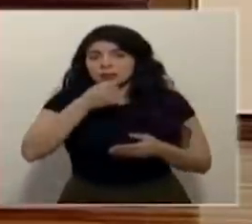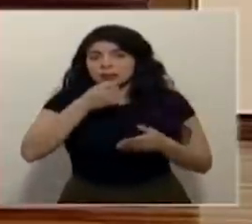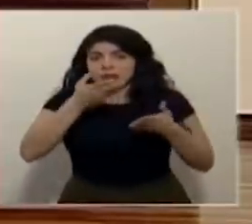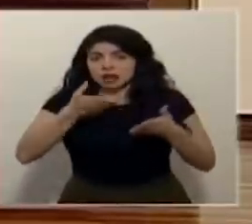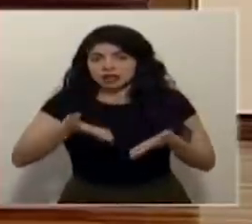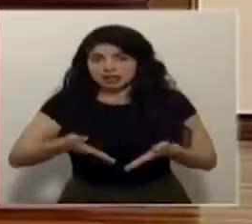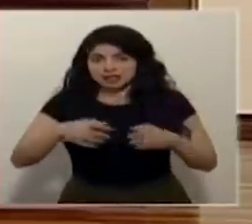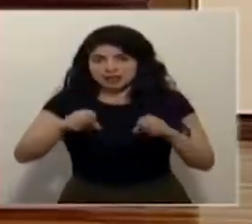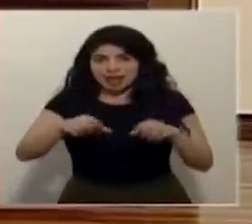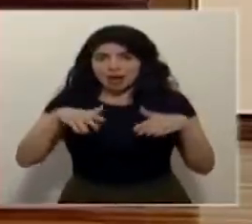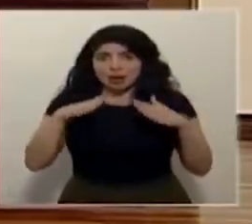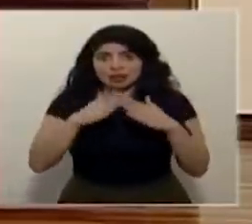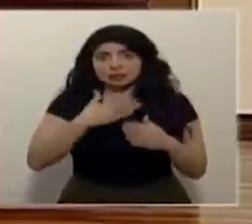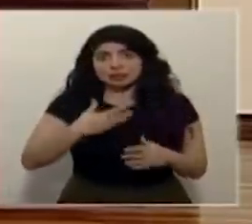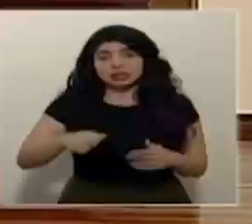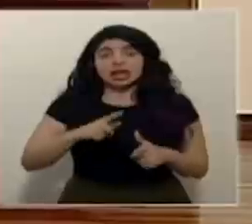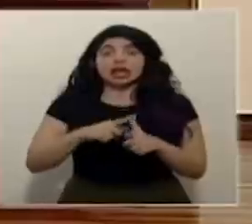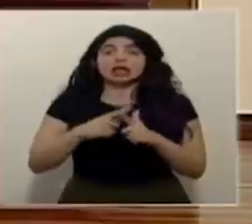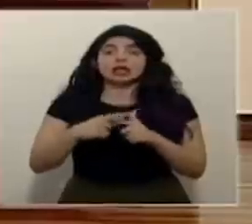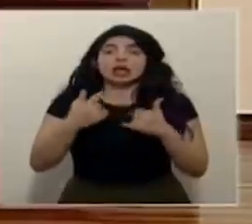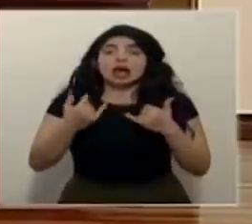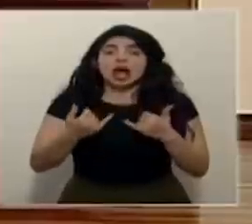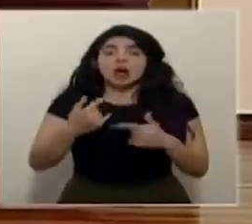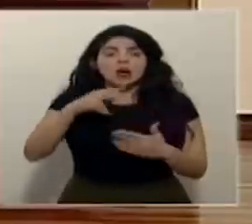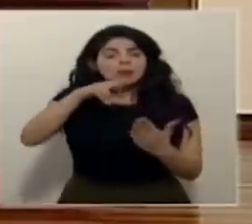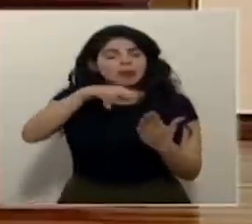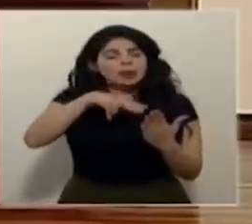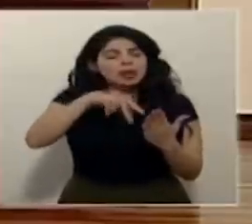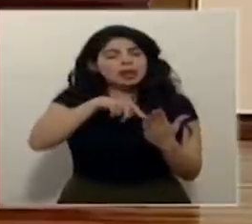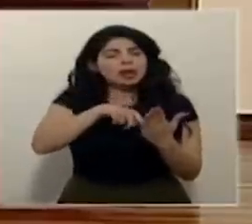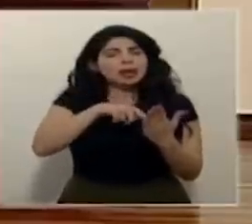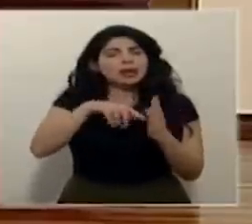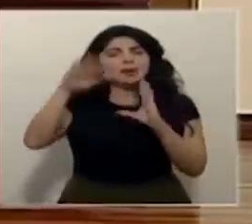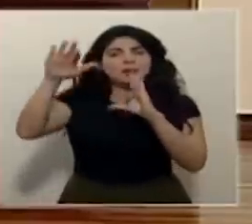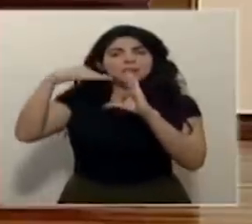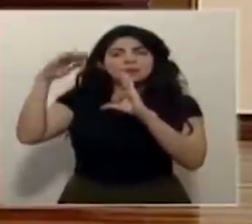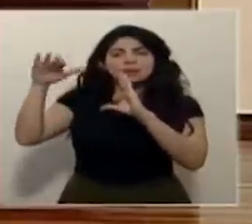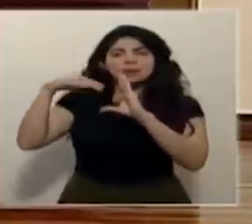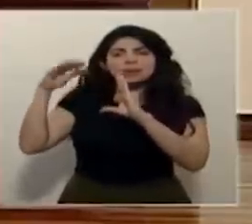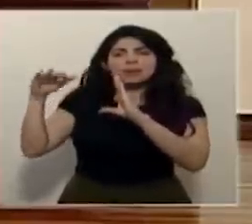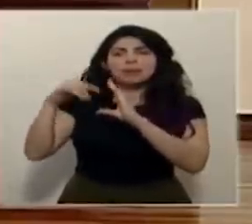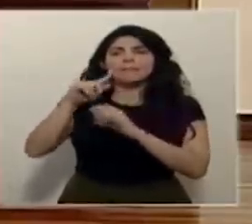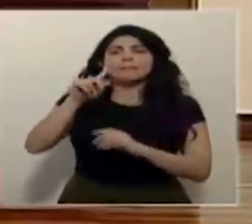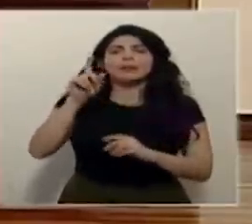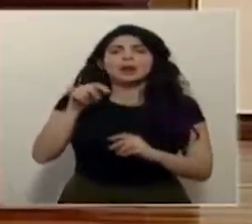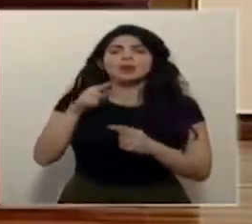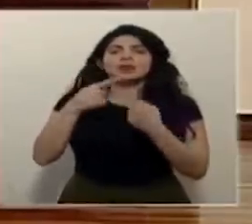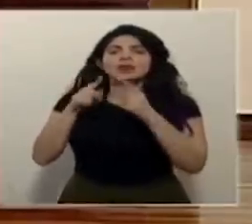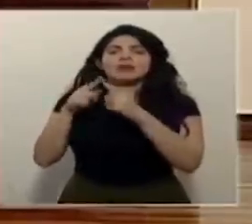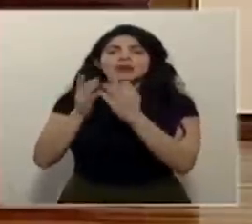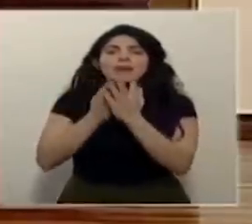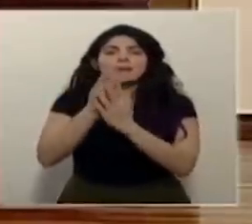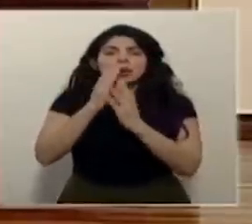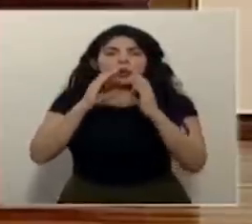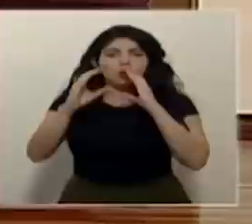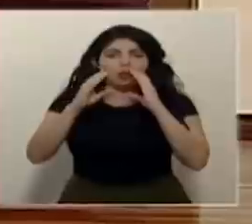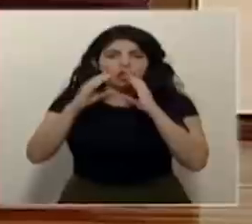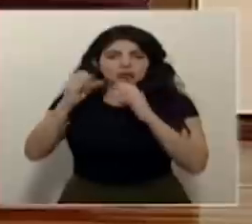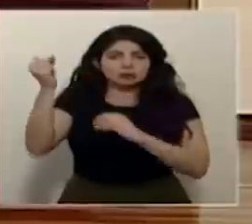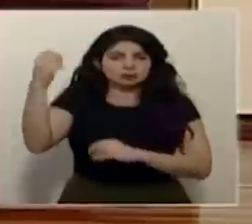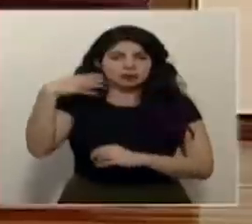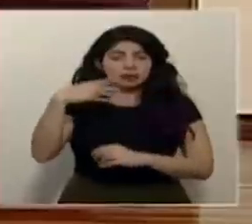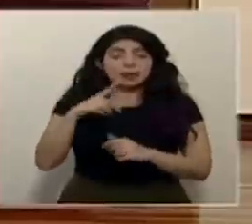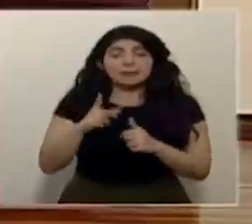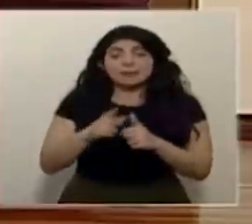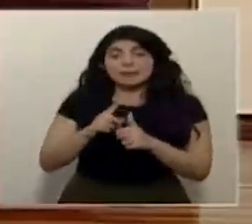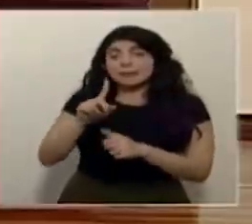auditorio de Casa Presidencial, así que procedemos a realizar la lectura de las consultas de los medios de comunicación vía remota. La